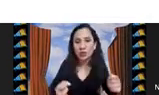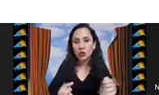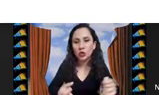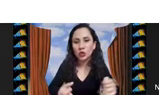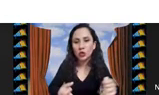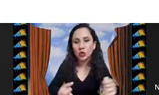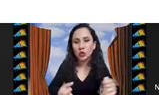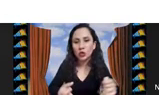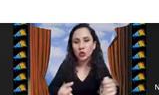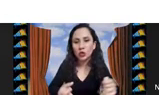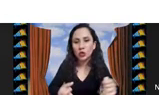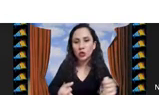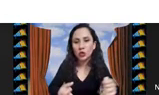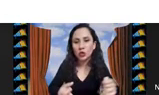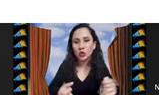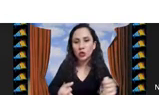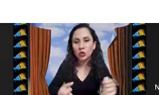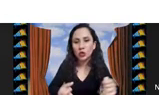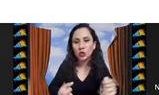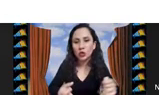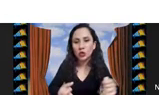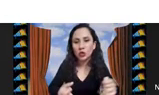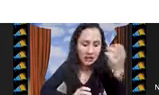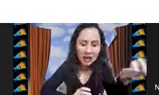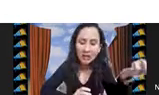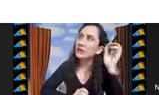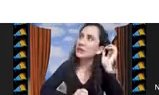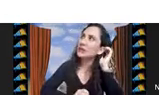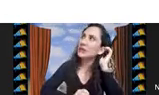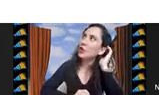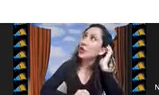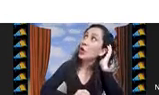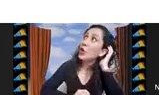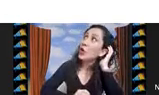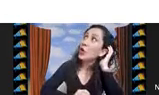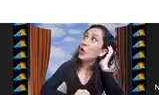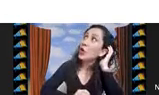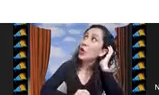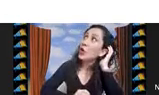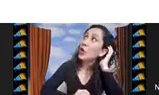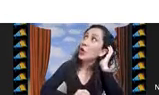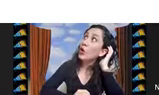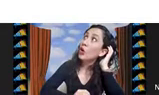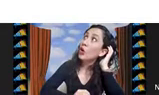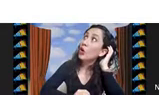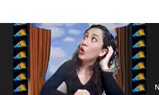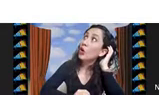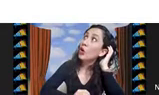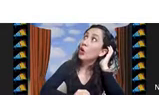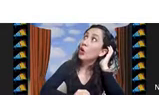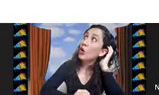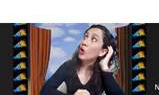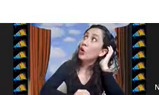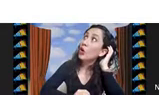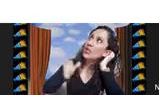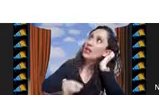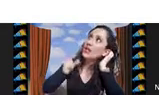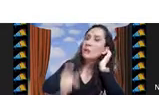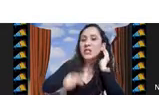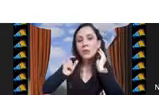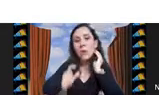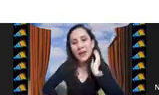parecidos los pesos de los objetos y también la multiplicidad es decir si yo tengo muchos objetos que